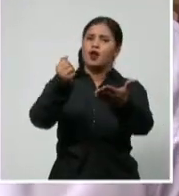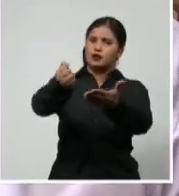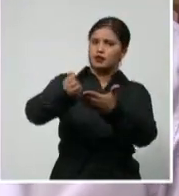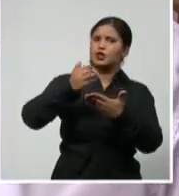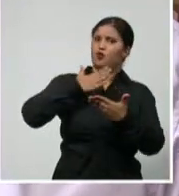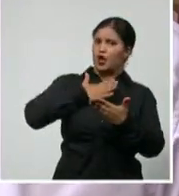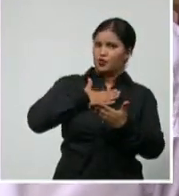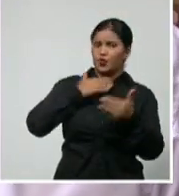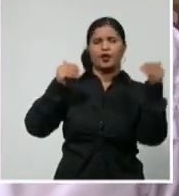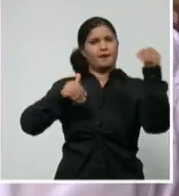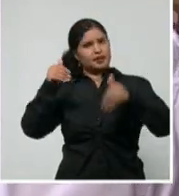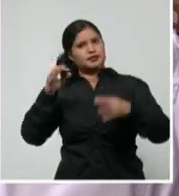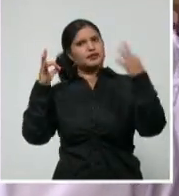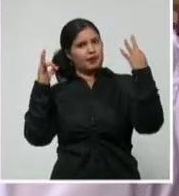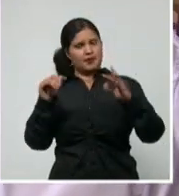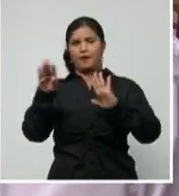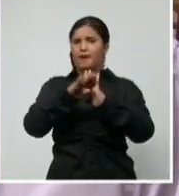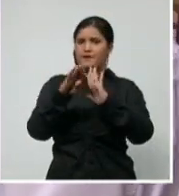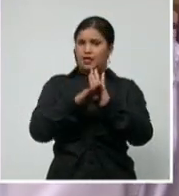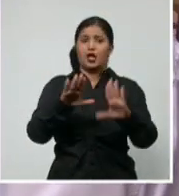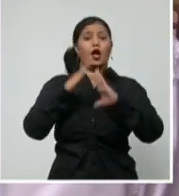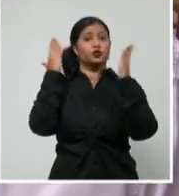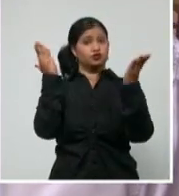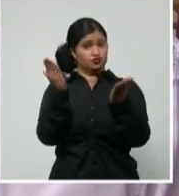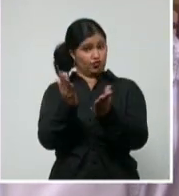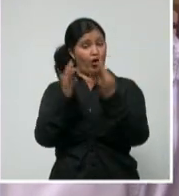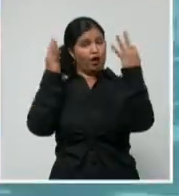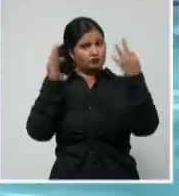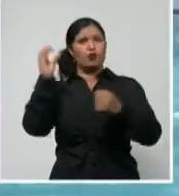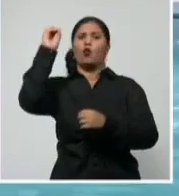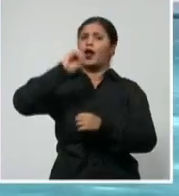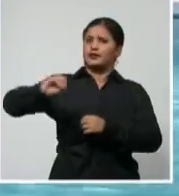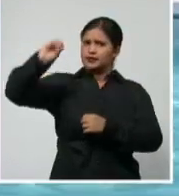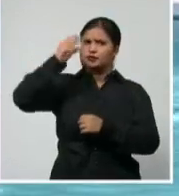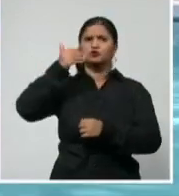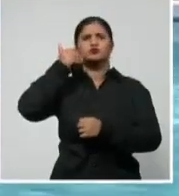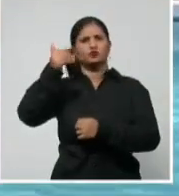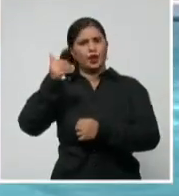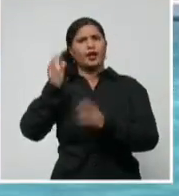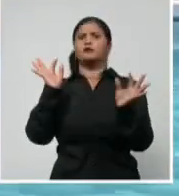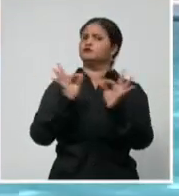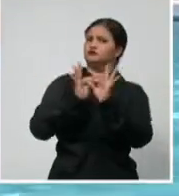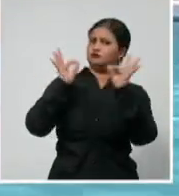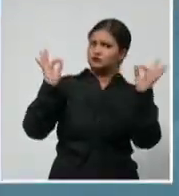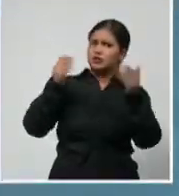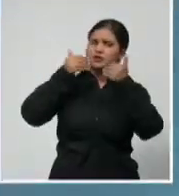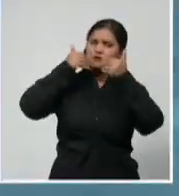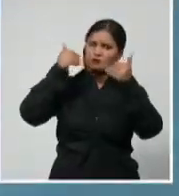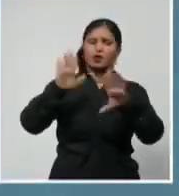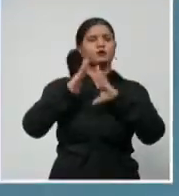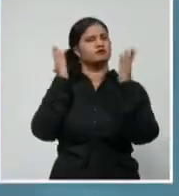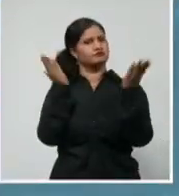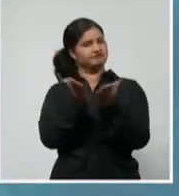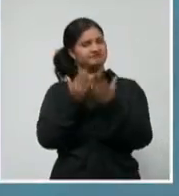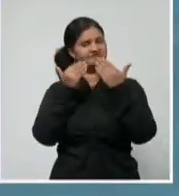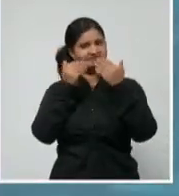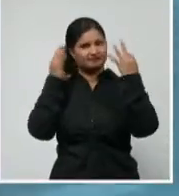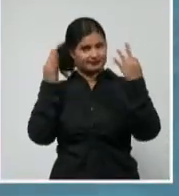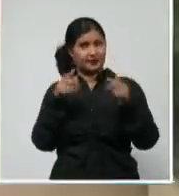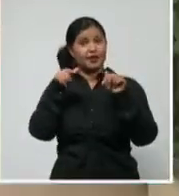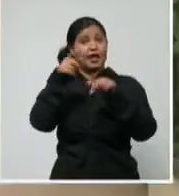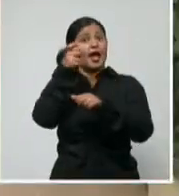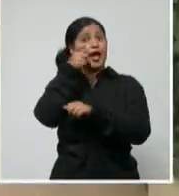para que participe en esas medidas organizativas y higiénicas sanitarias. Según trascendió en el Grupo Provincial para la Atención a la